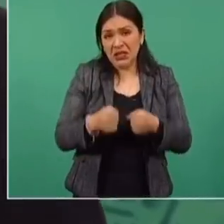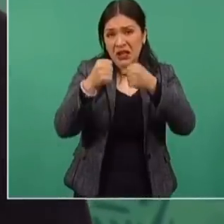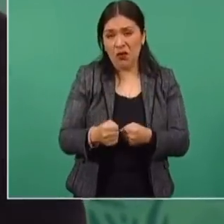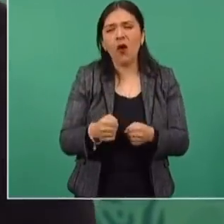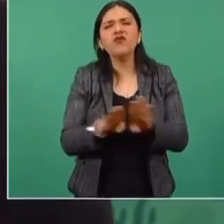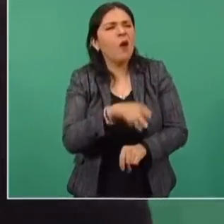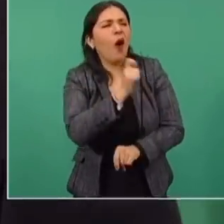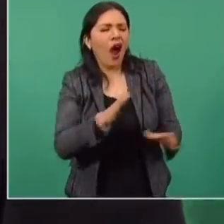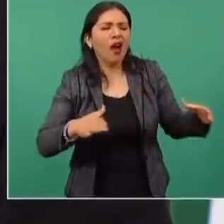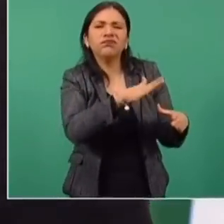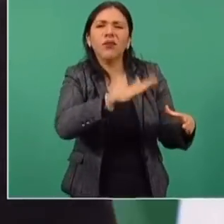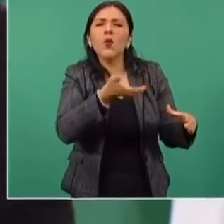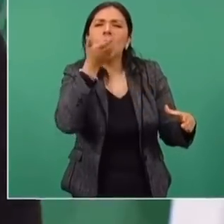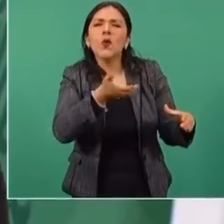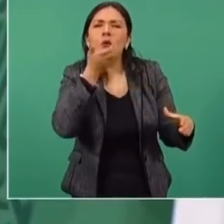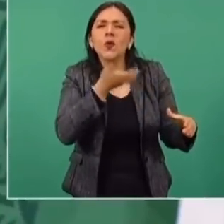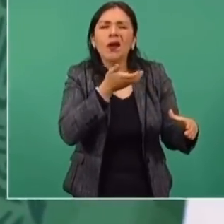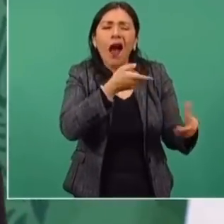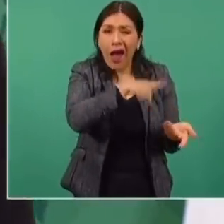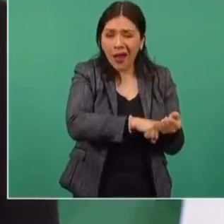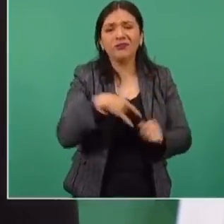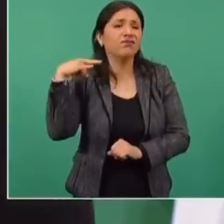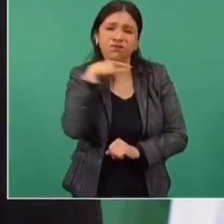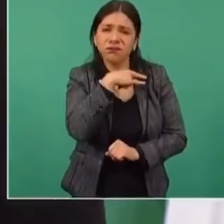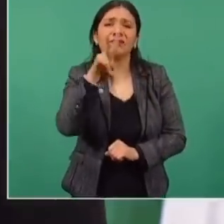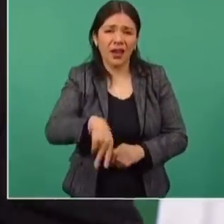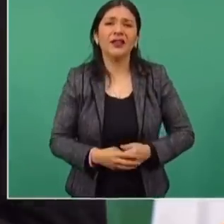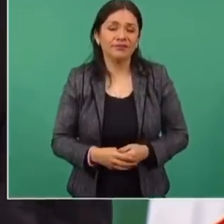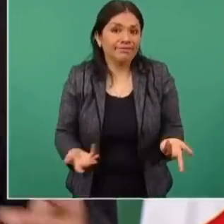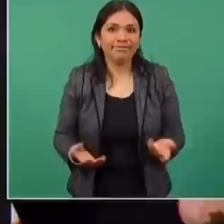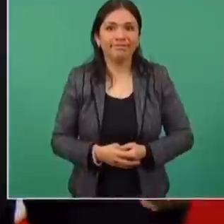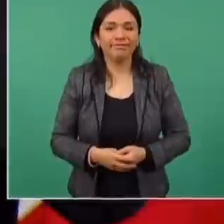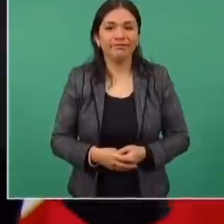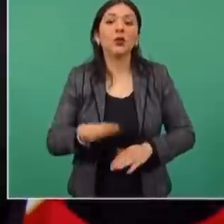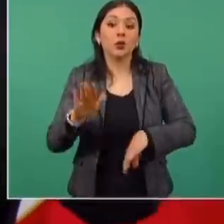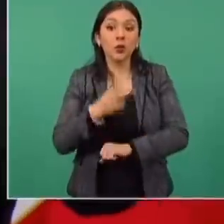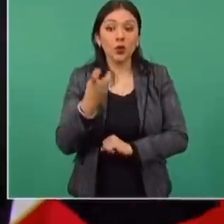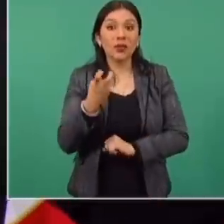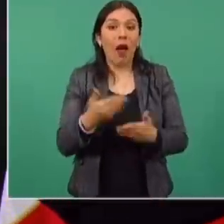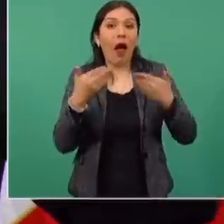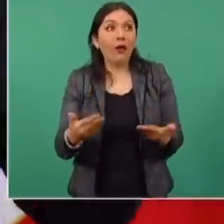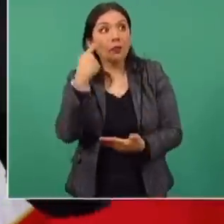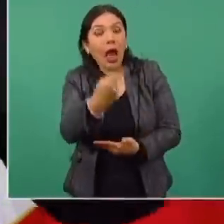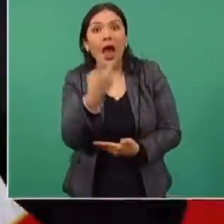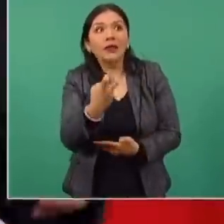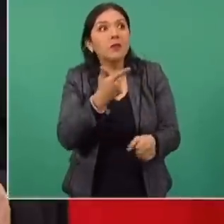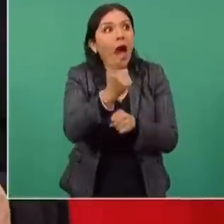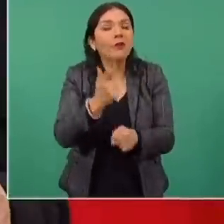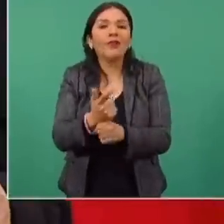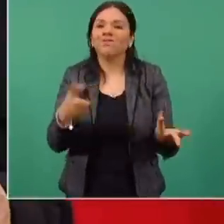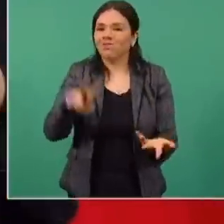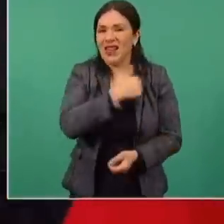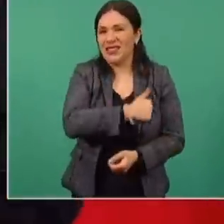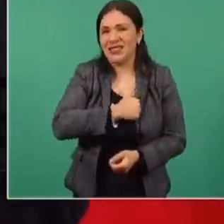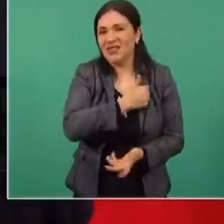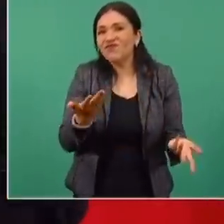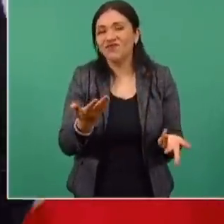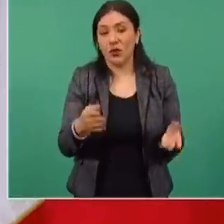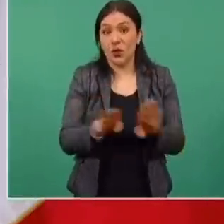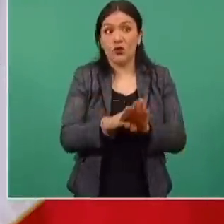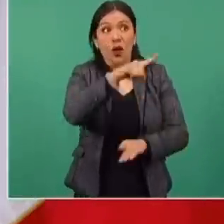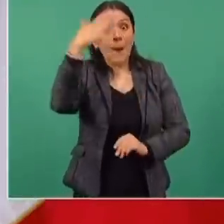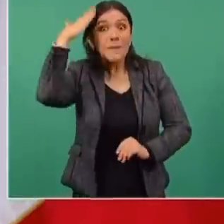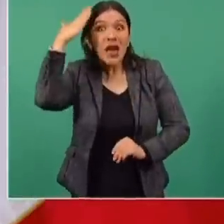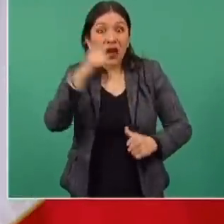doctrina del conservadurismo es la hipocresía. Entonces, por eso estamos ante esta situación tan lamentable de que un